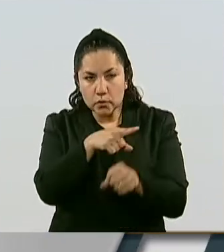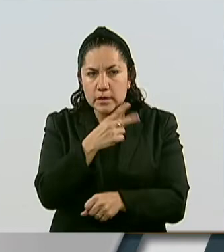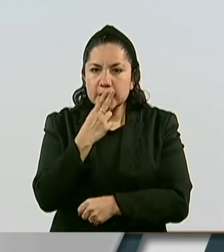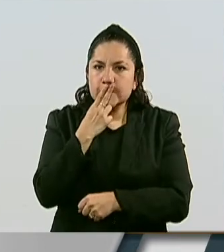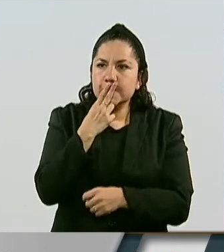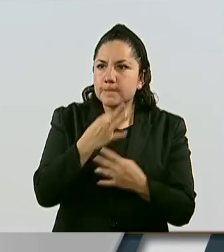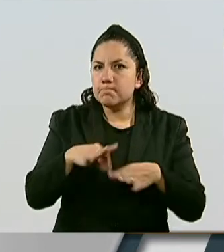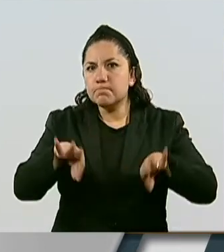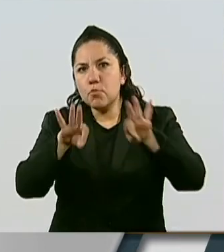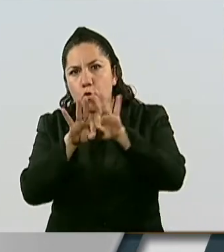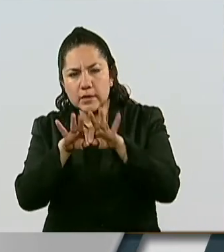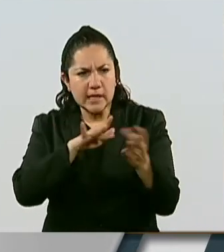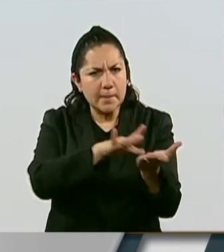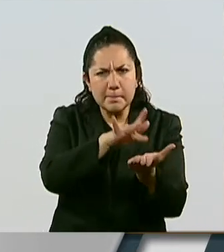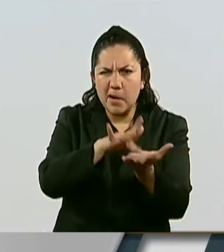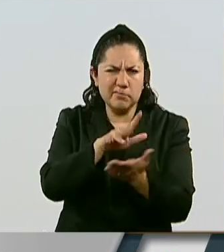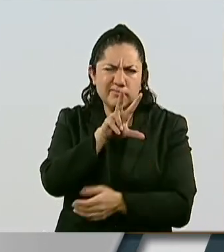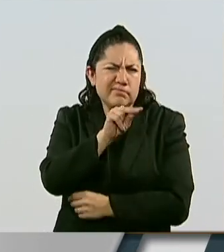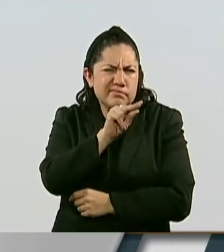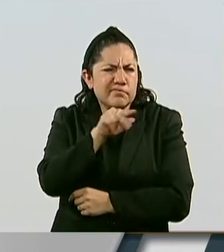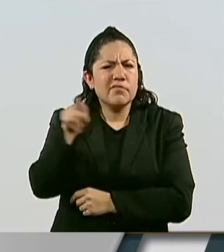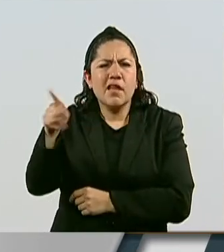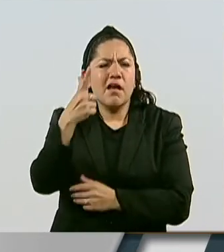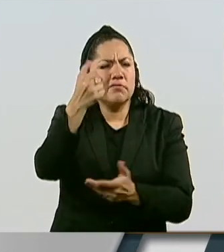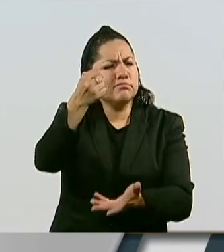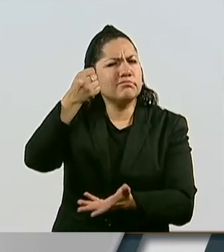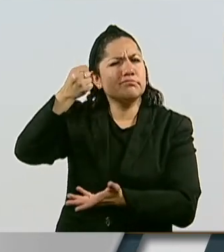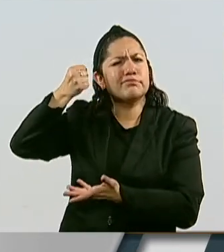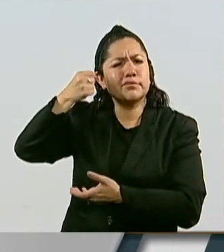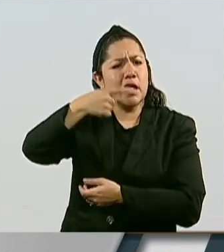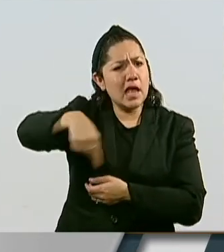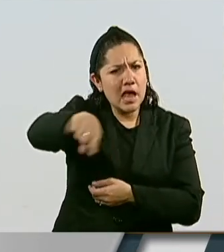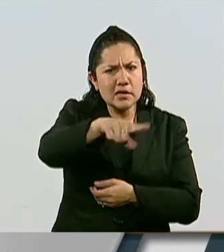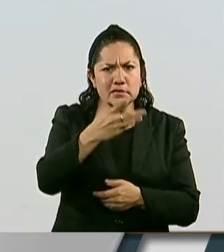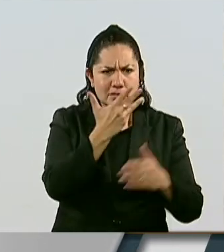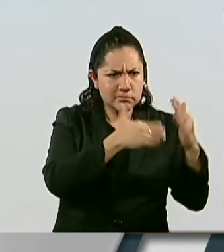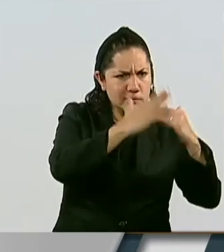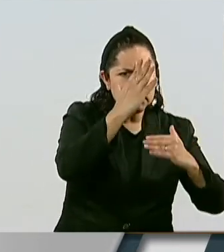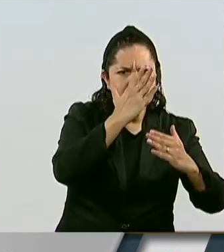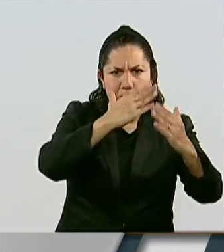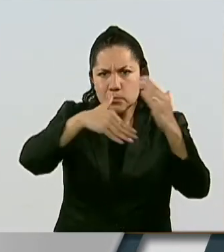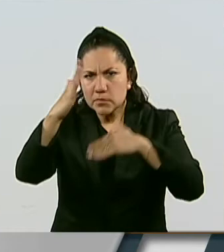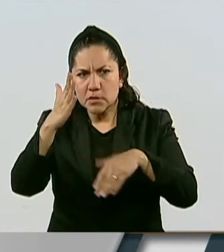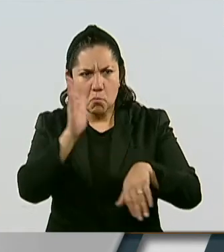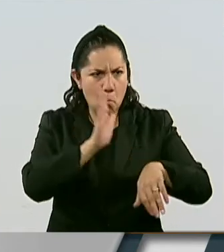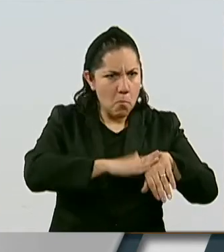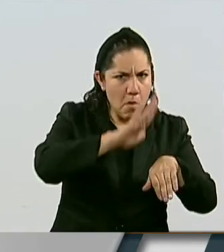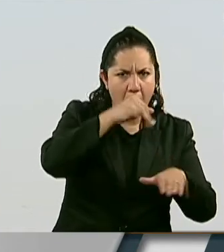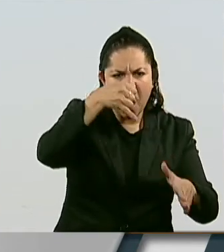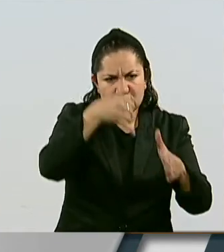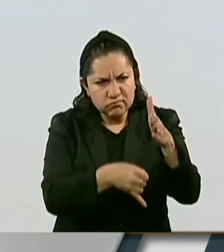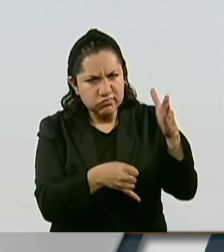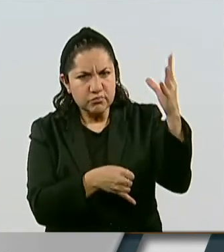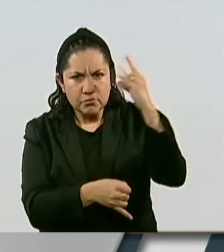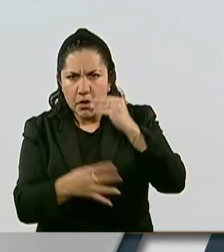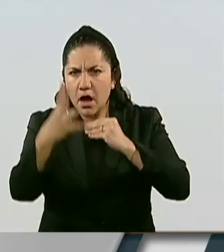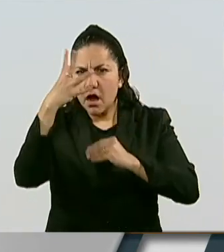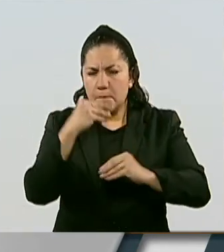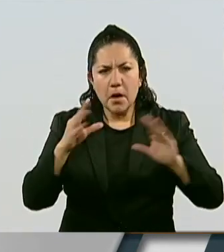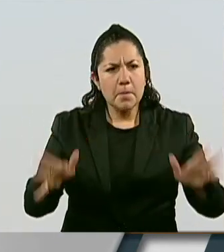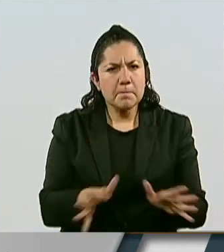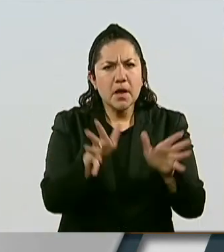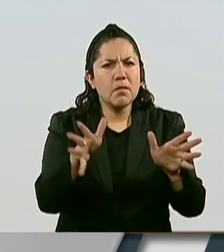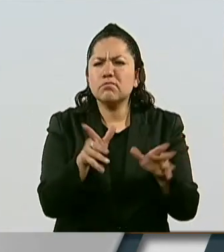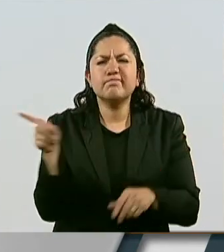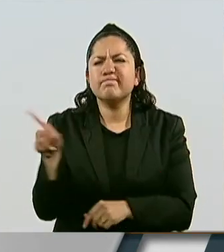oscurantismo e incentivar las habilidades artísticas y culturales. En el PRI lamentamos que